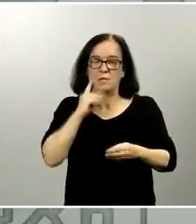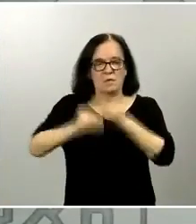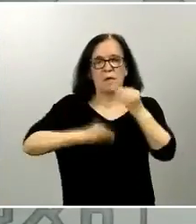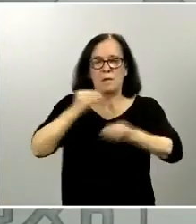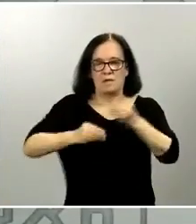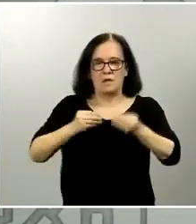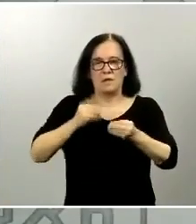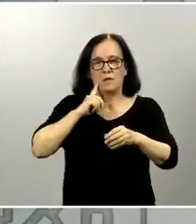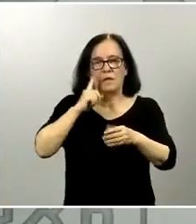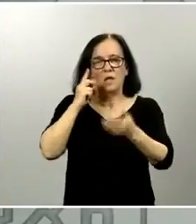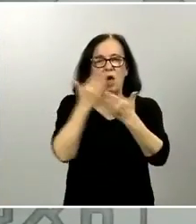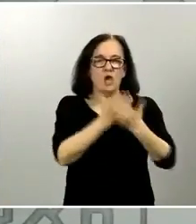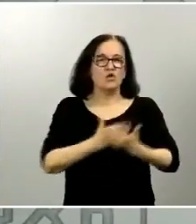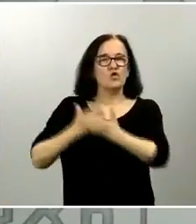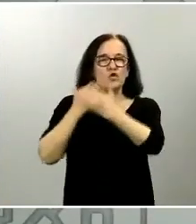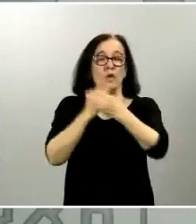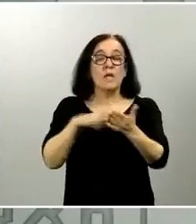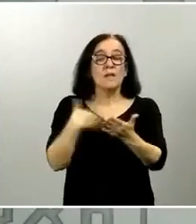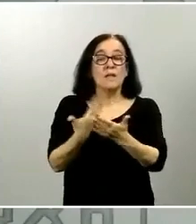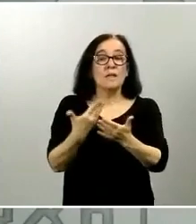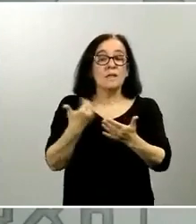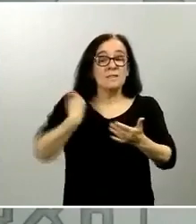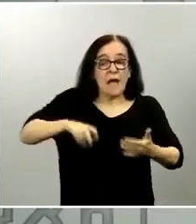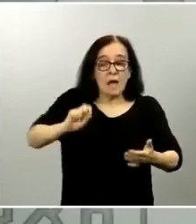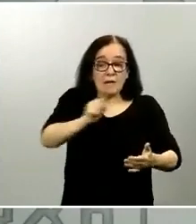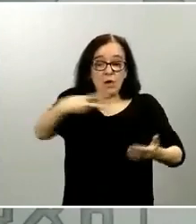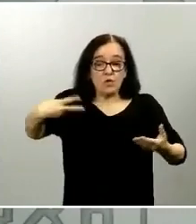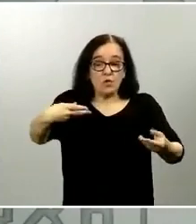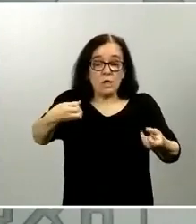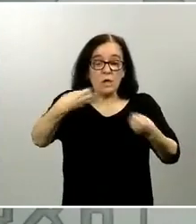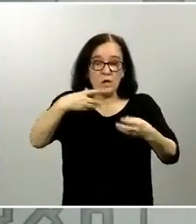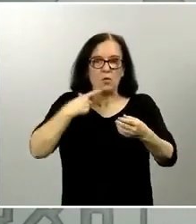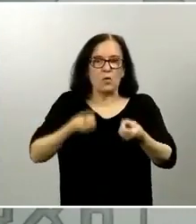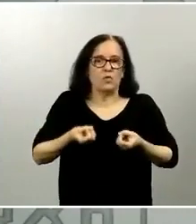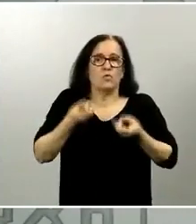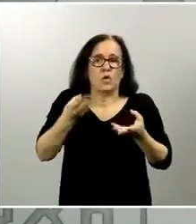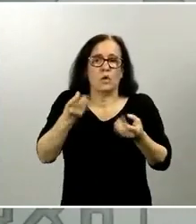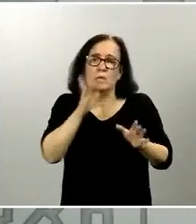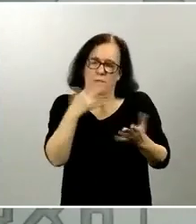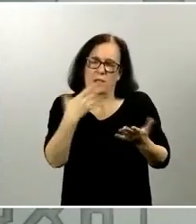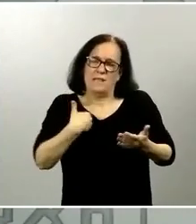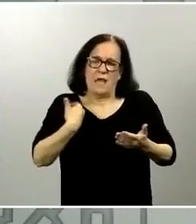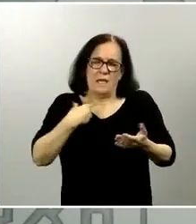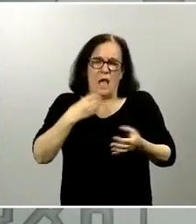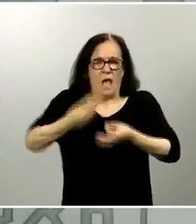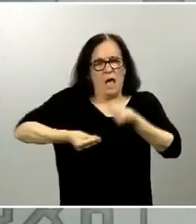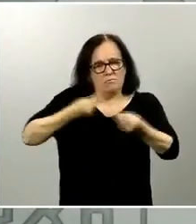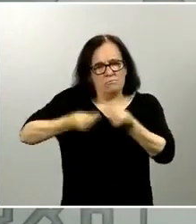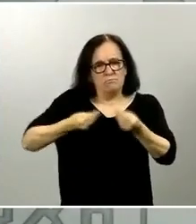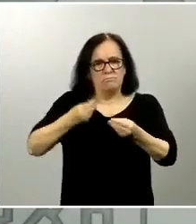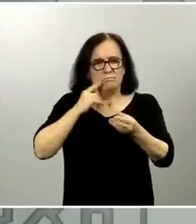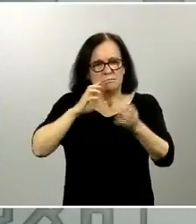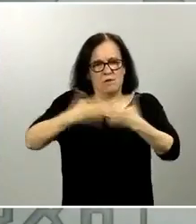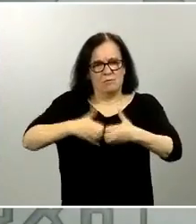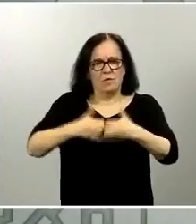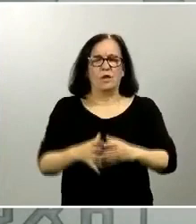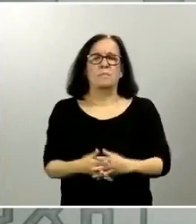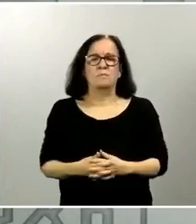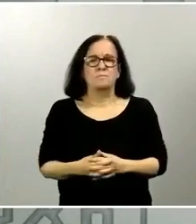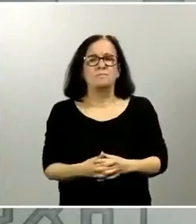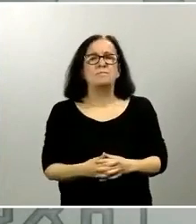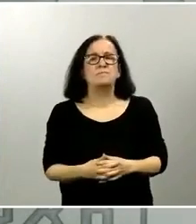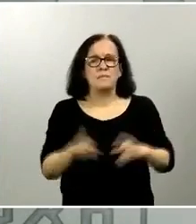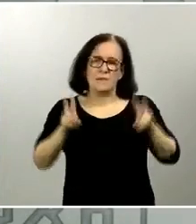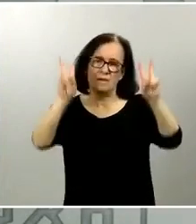este tipo de estudios en cuanto tengamos resultados los contaremos pero sí está ya está ya en funcionamiento si este asunto